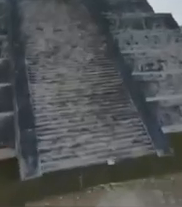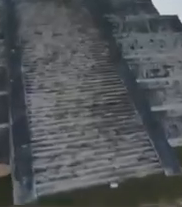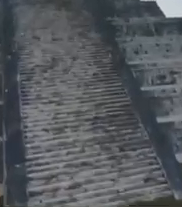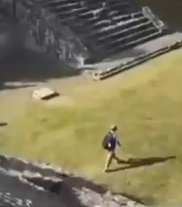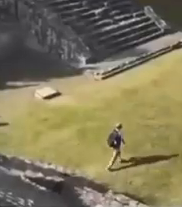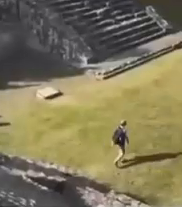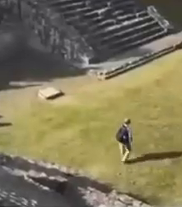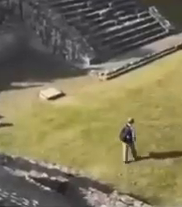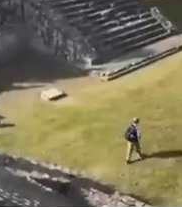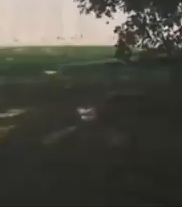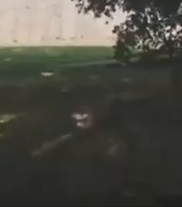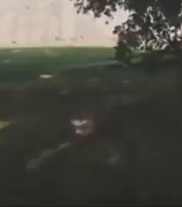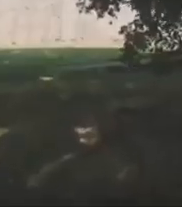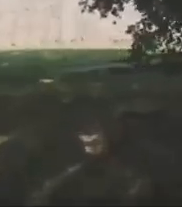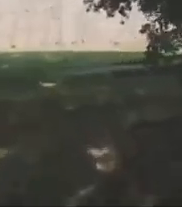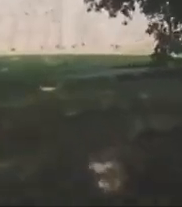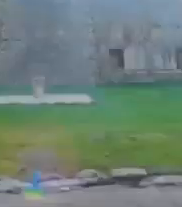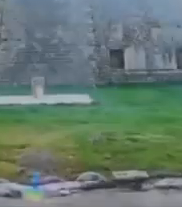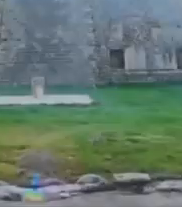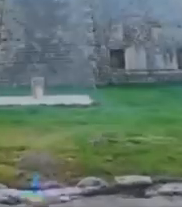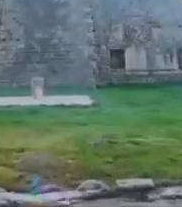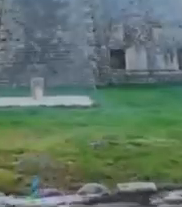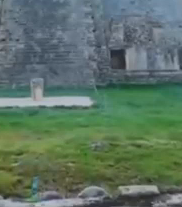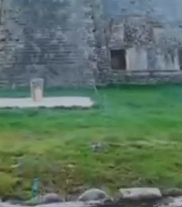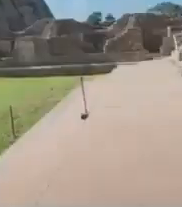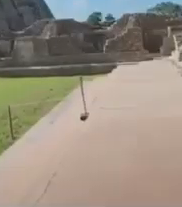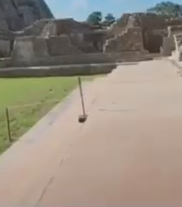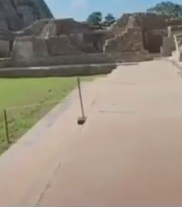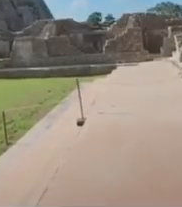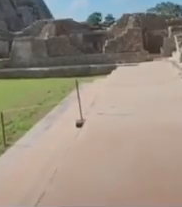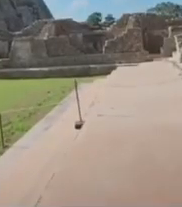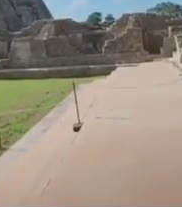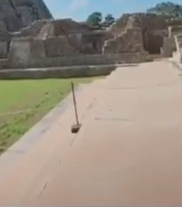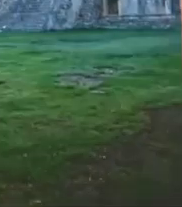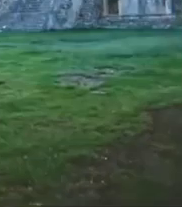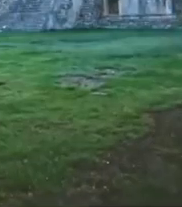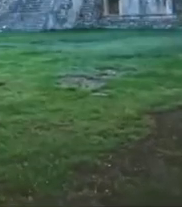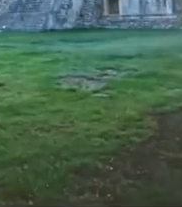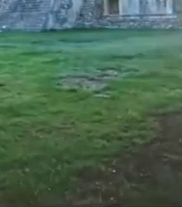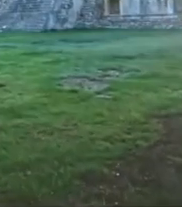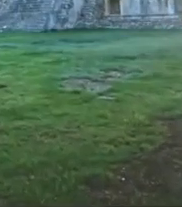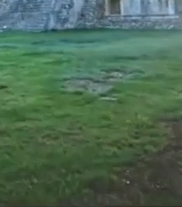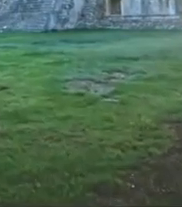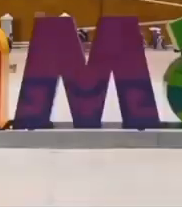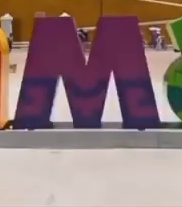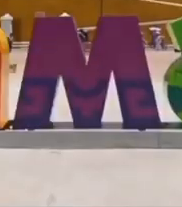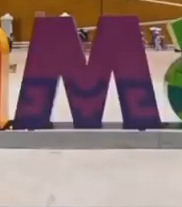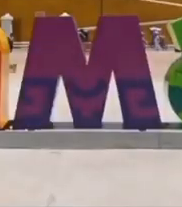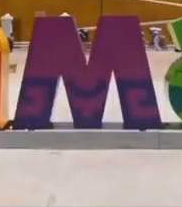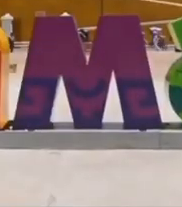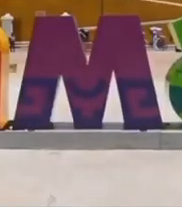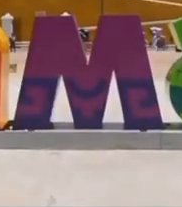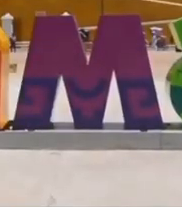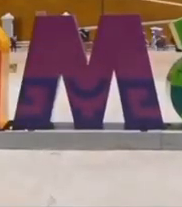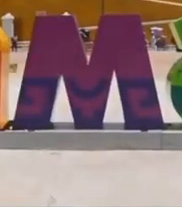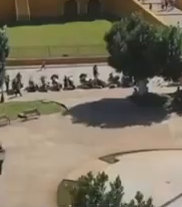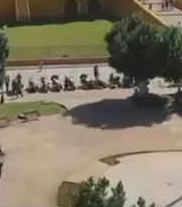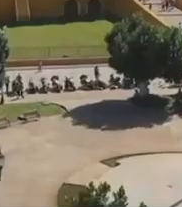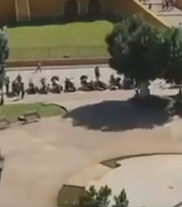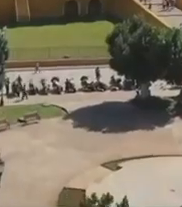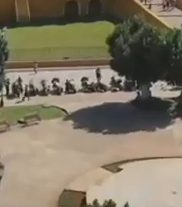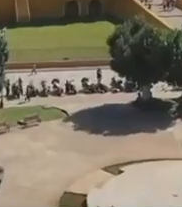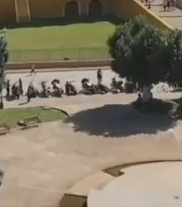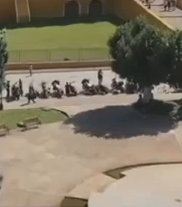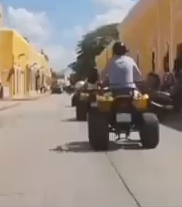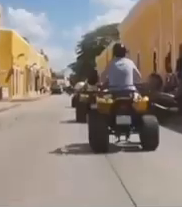las zonas arqueológicas, de las 21 zonas arqueológicas que se van a invertir en todo el tramo, en todo el Tren Maya, diez están en Yucatán, con lo